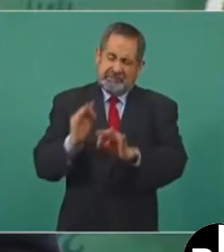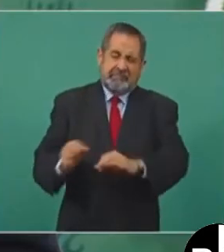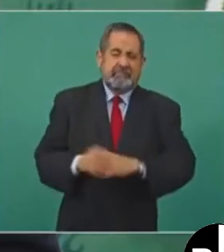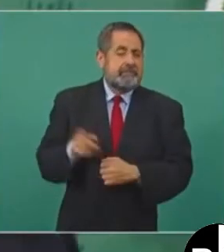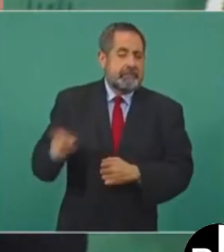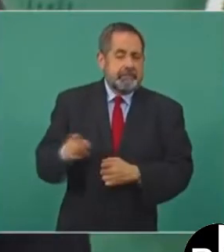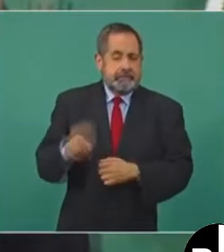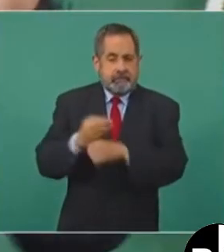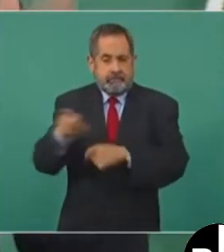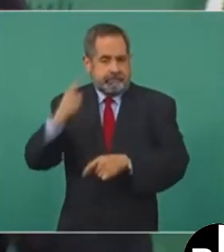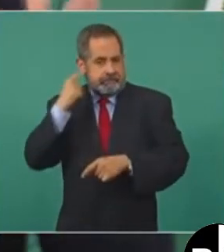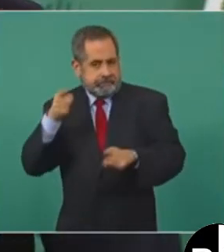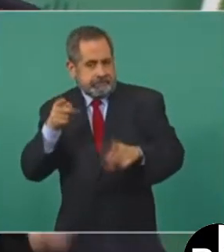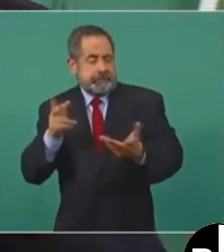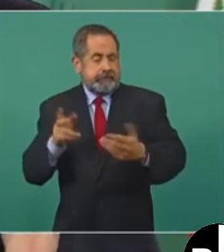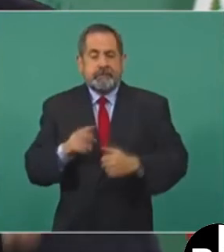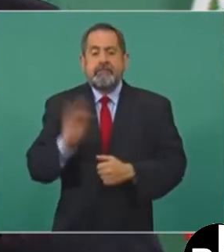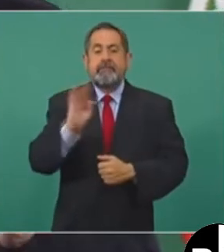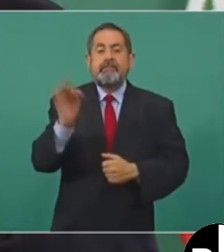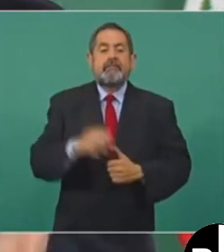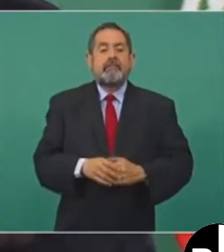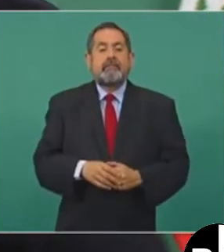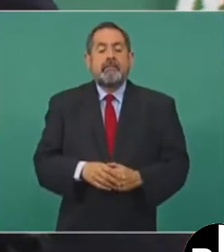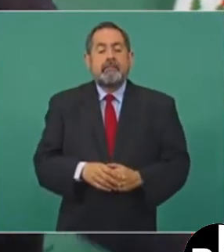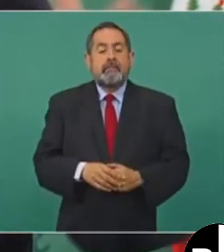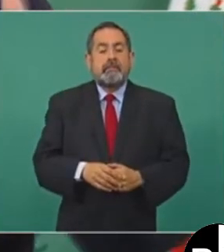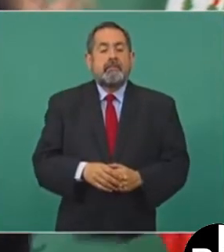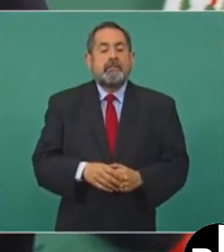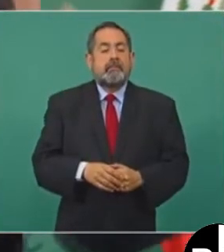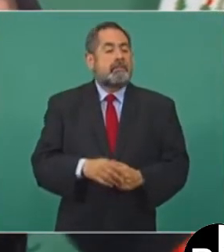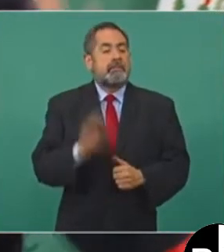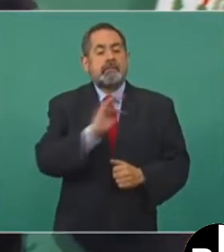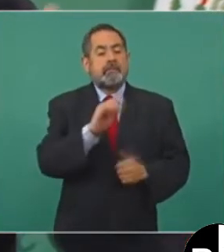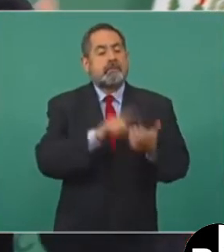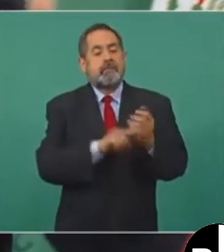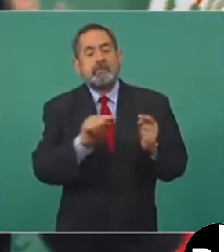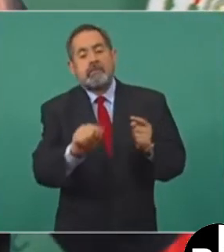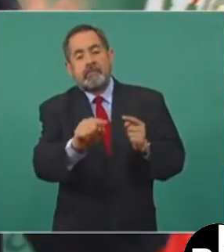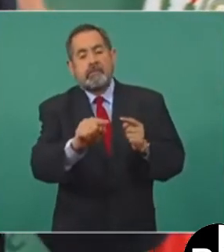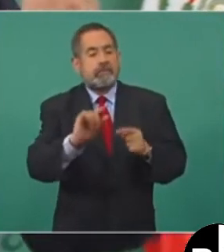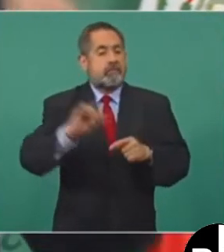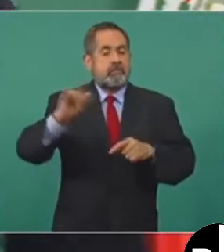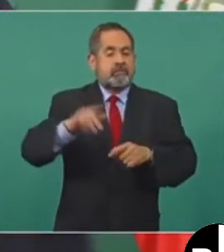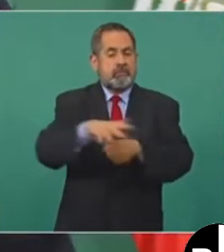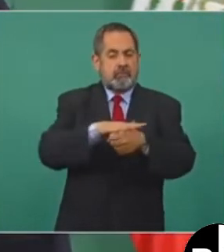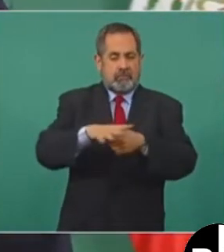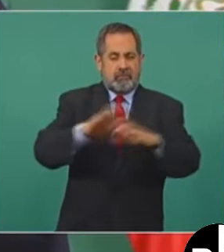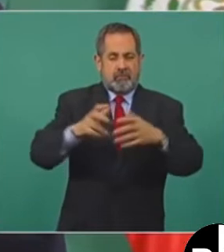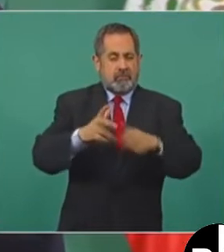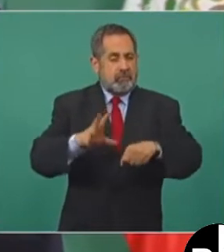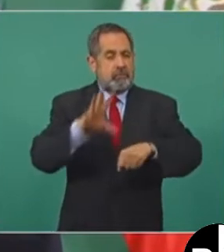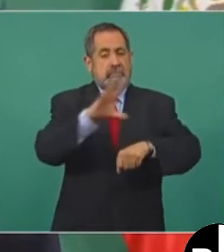Y si dan permisos las autoridades locales,